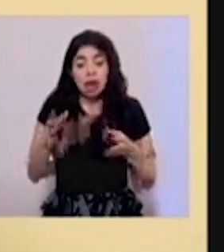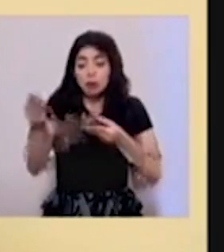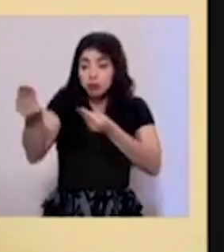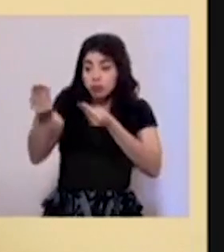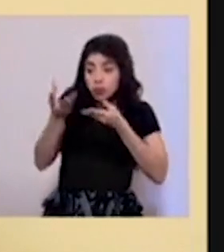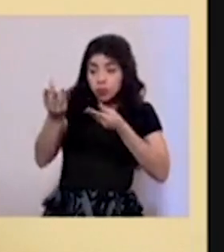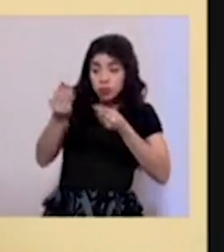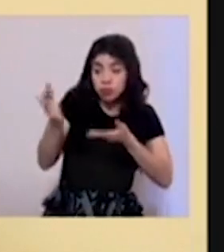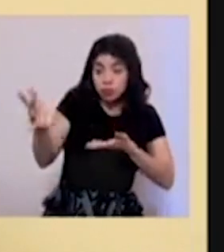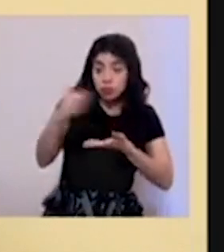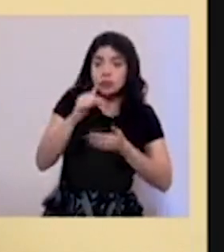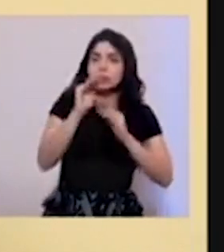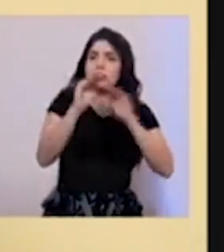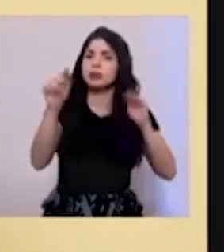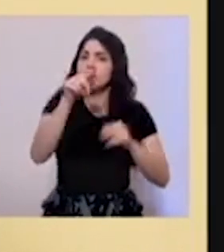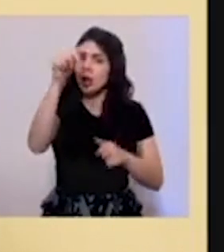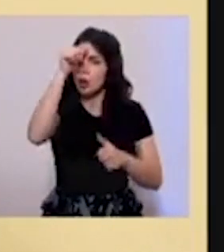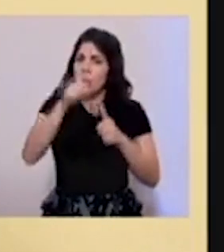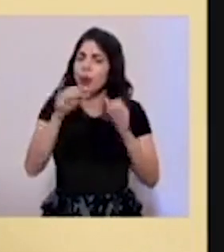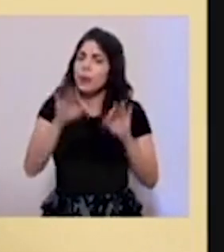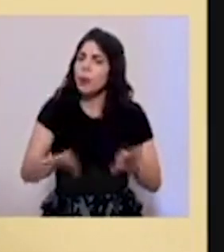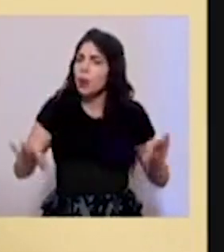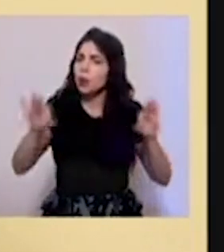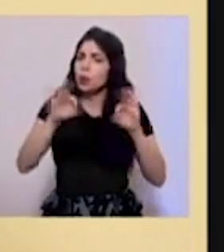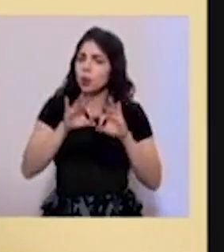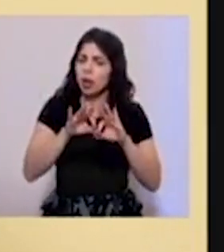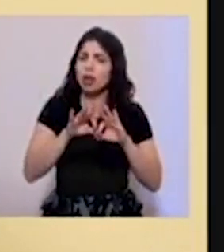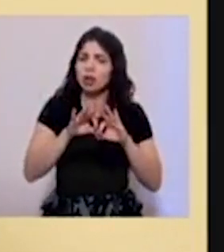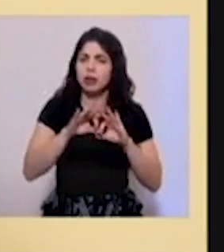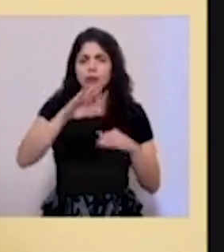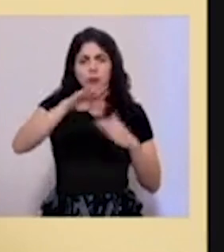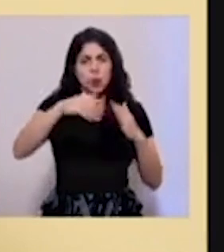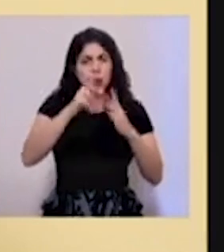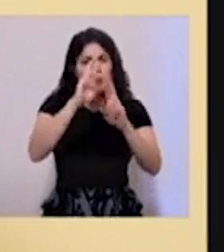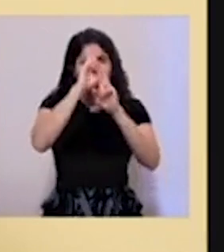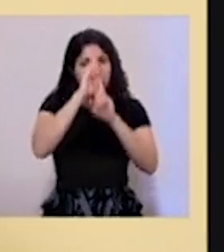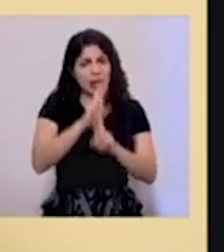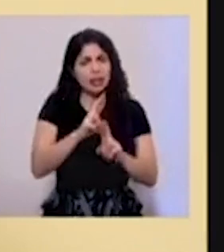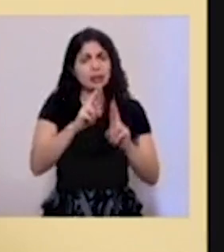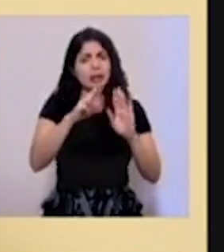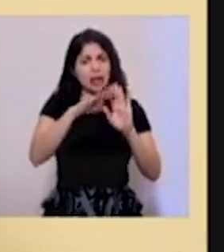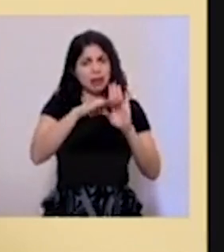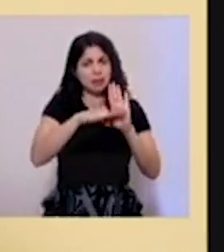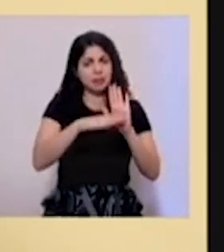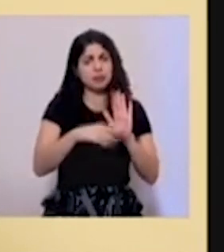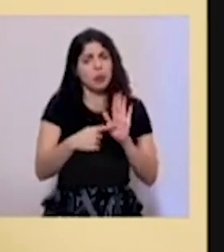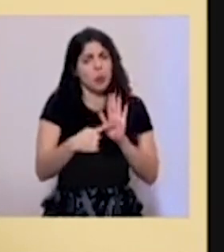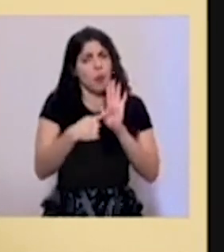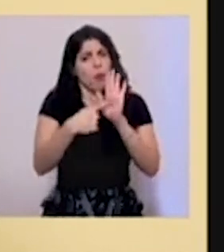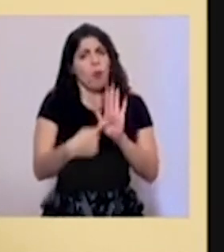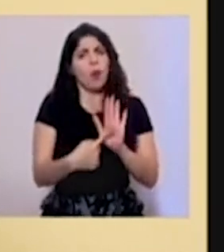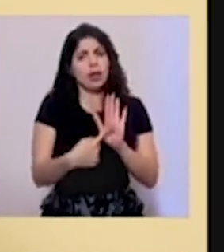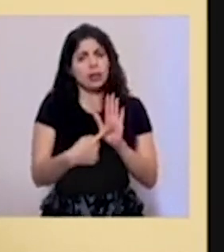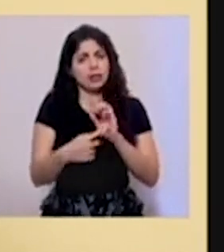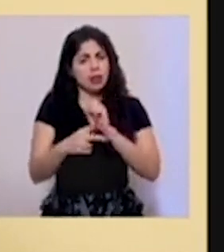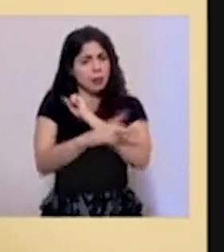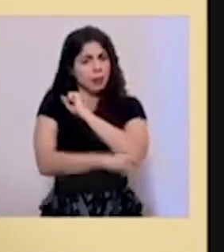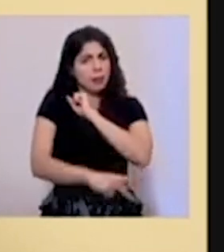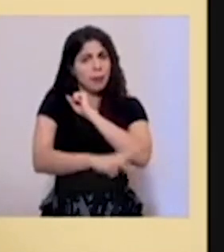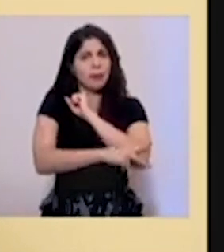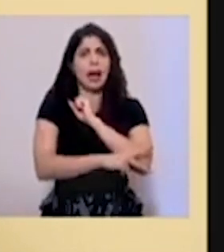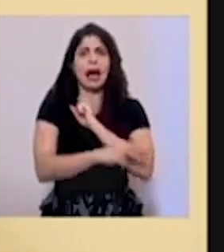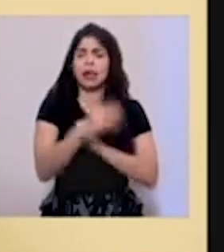estos datos, recordarle a la ciudadanía que es muy importante que seamos respetuosos de las medidas, que demostremos que somos un país